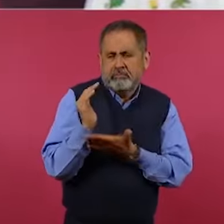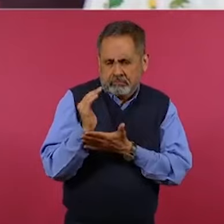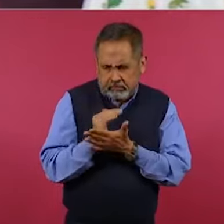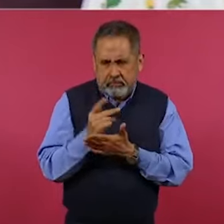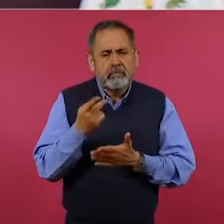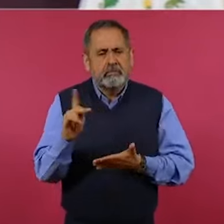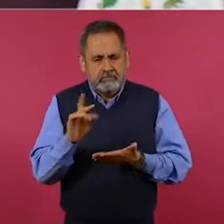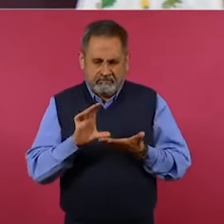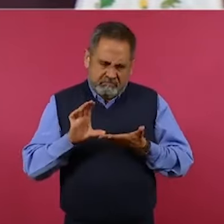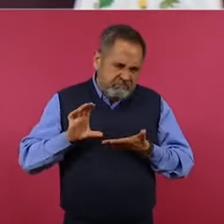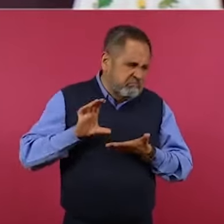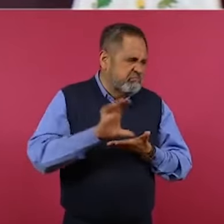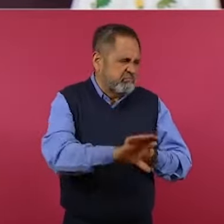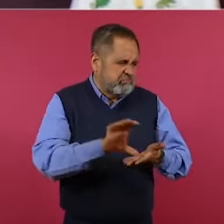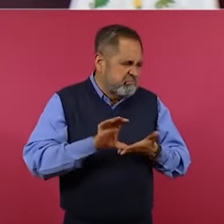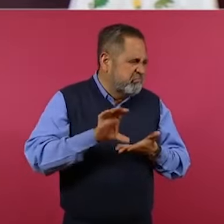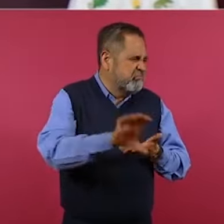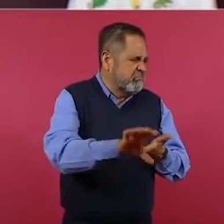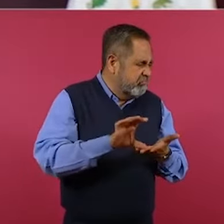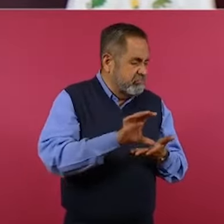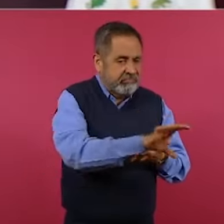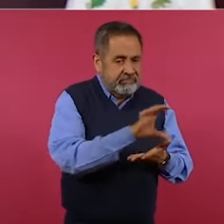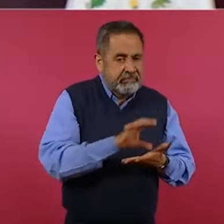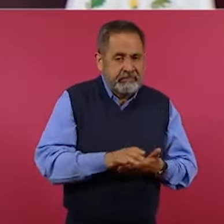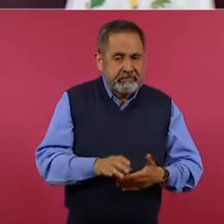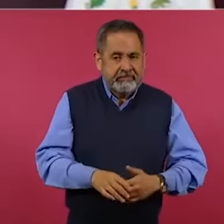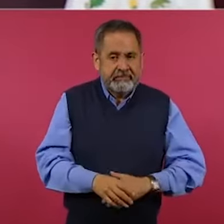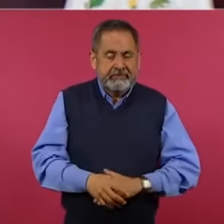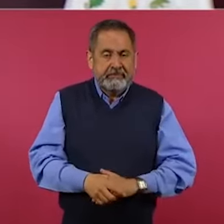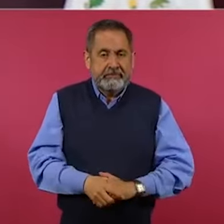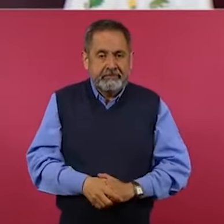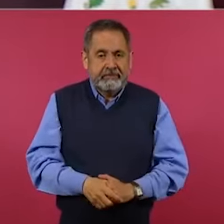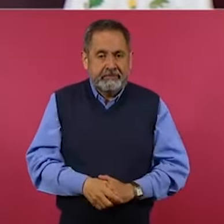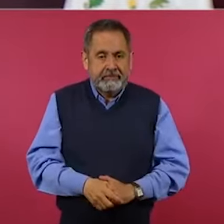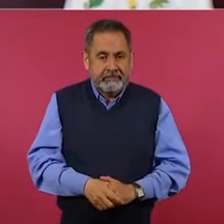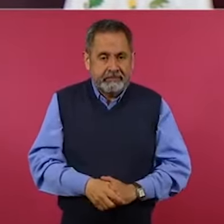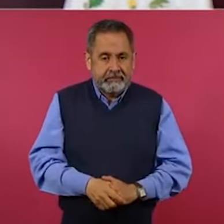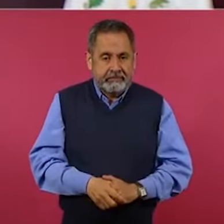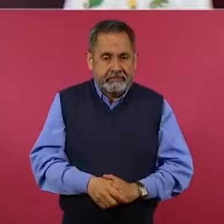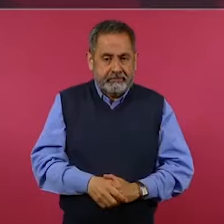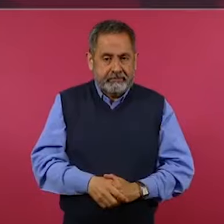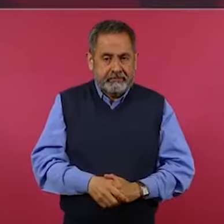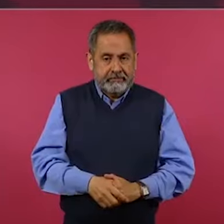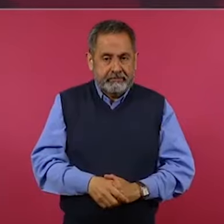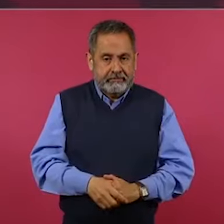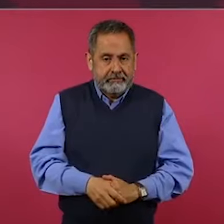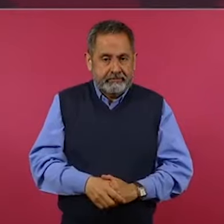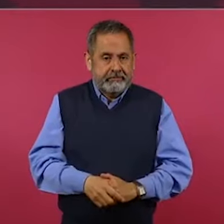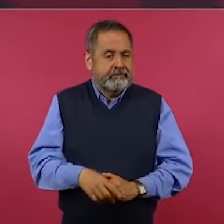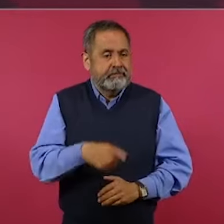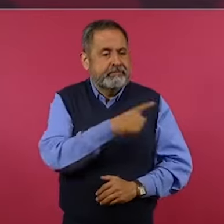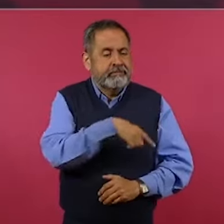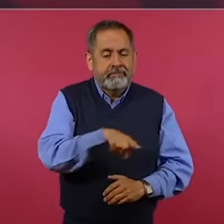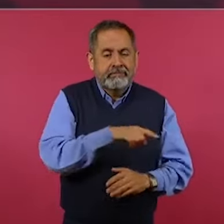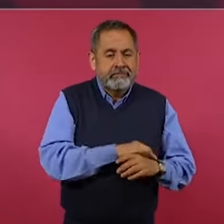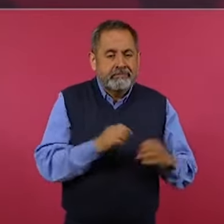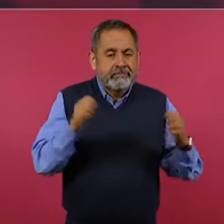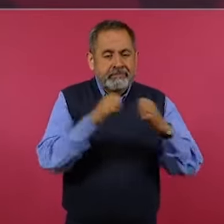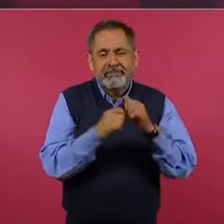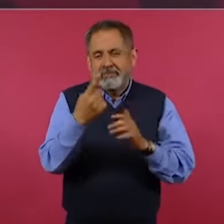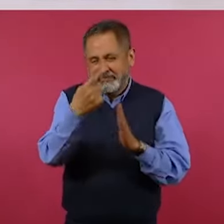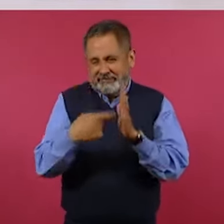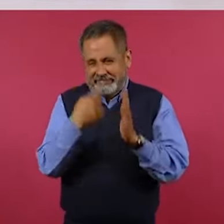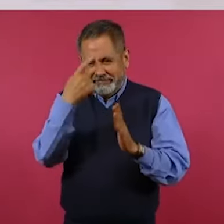se recogieron porque los engañaron. Una vez fui a una